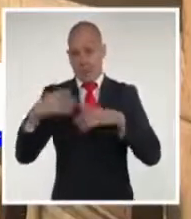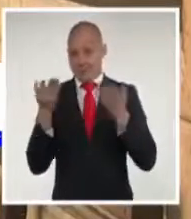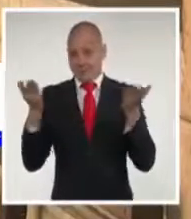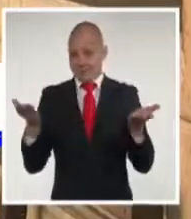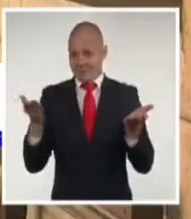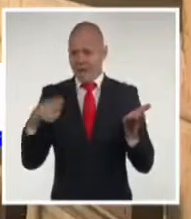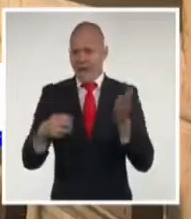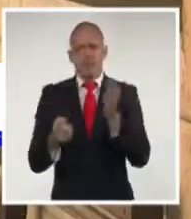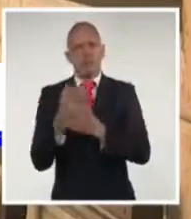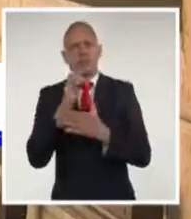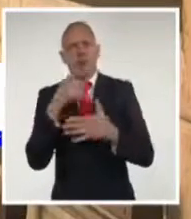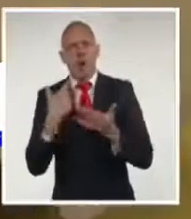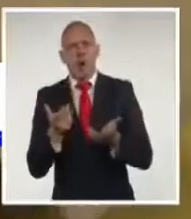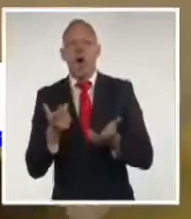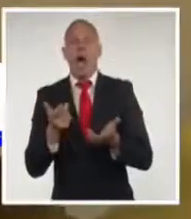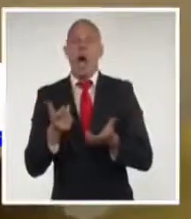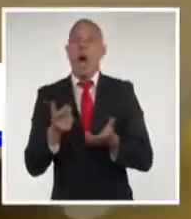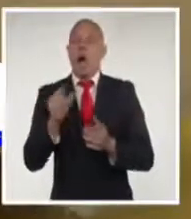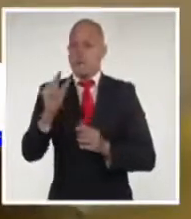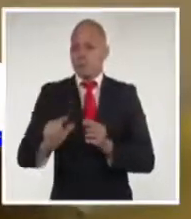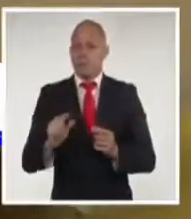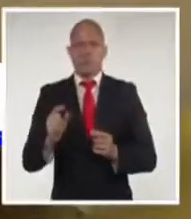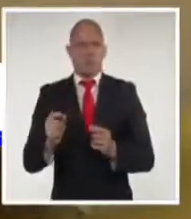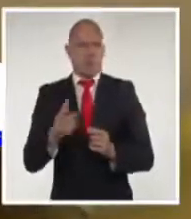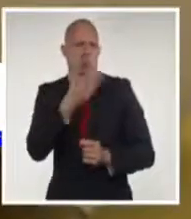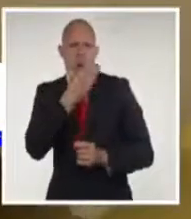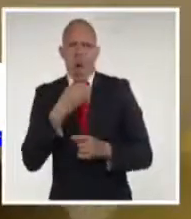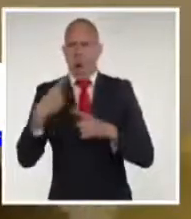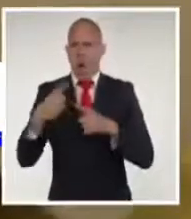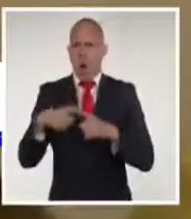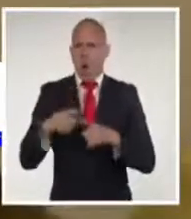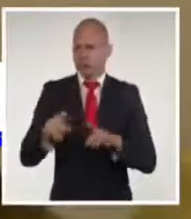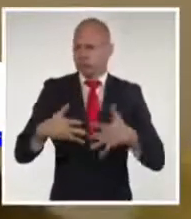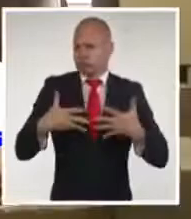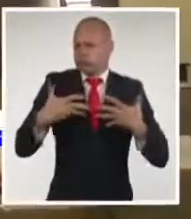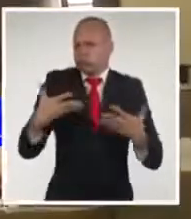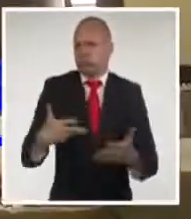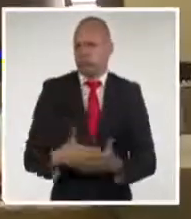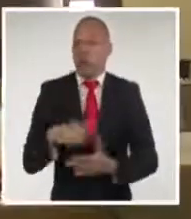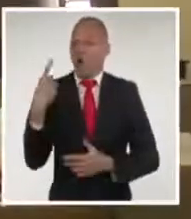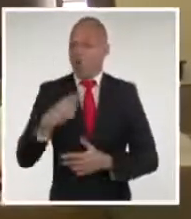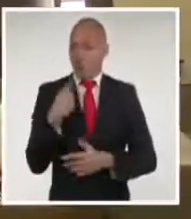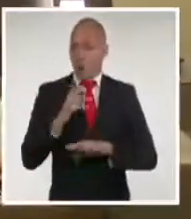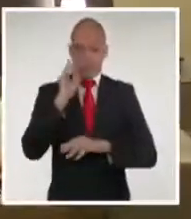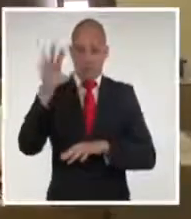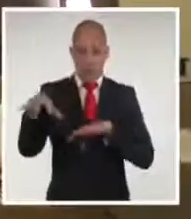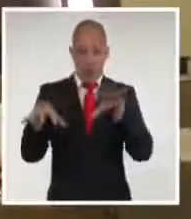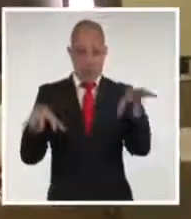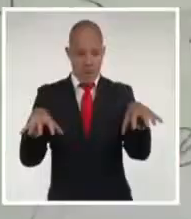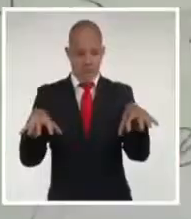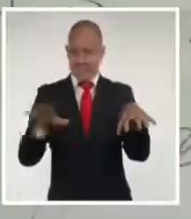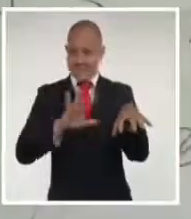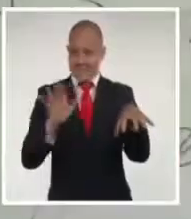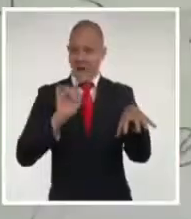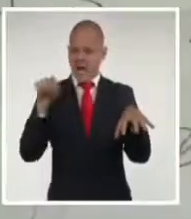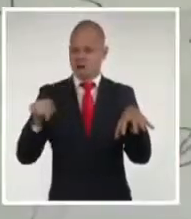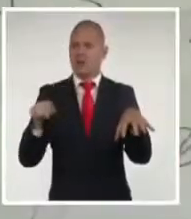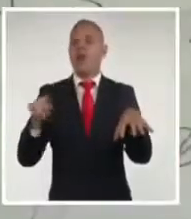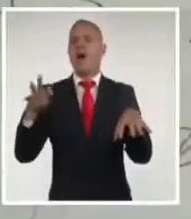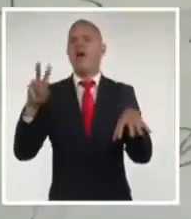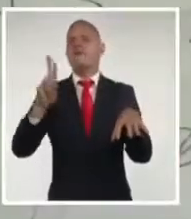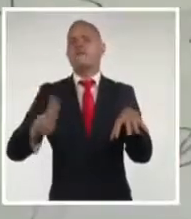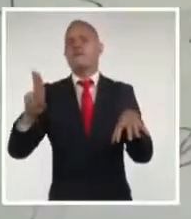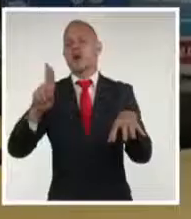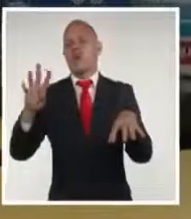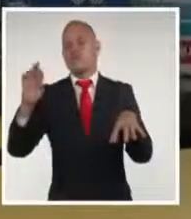centros de la Universidad de La Habana y organizamos a nivel de la Universidad de La Habana dos puntos de recogidas. Uno en la Facultad de Matemática y